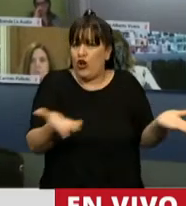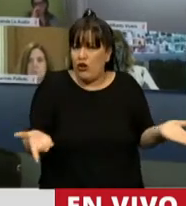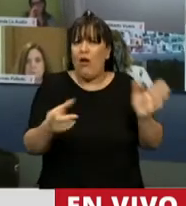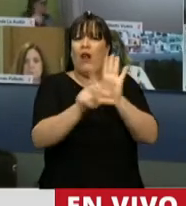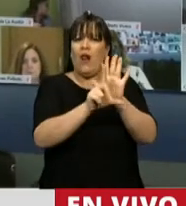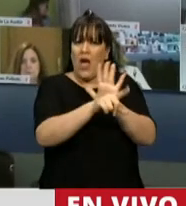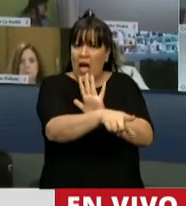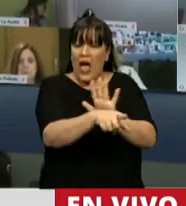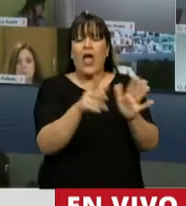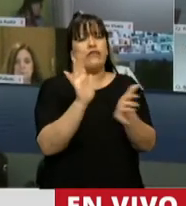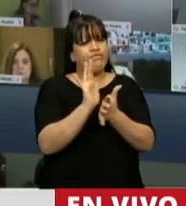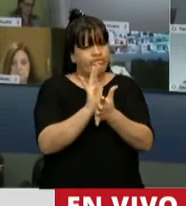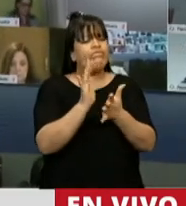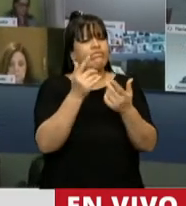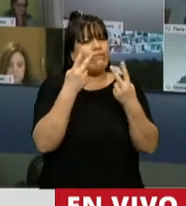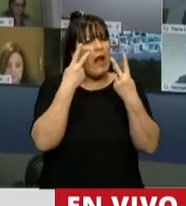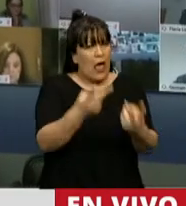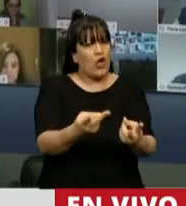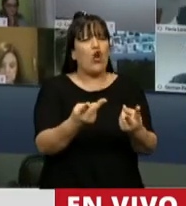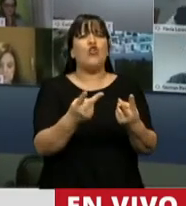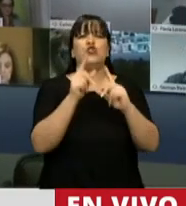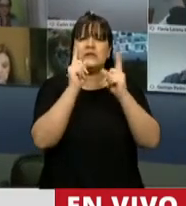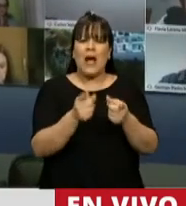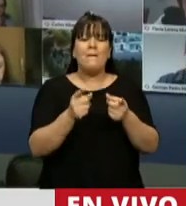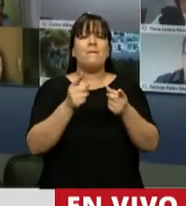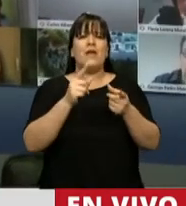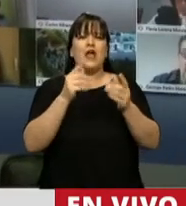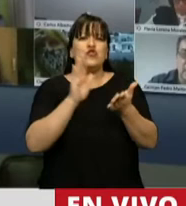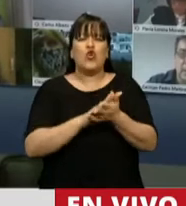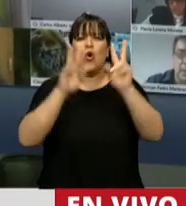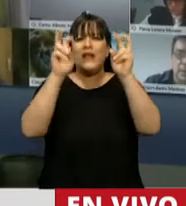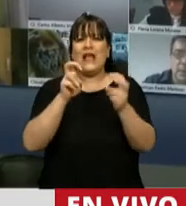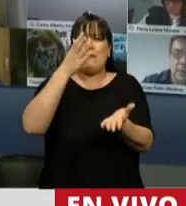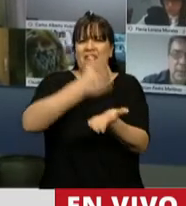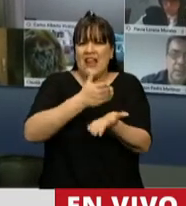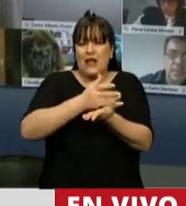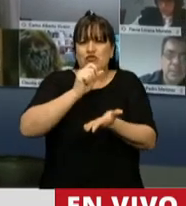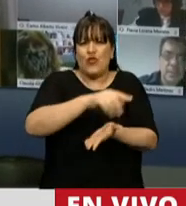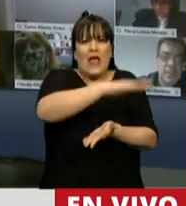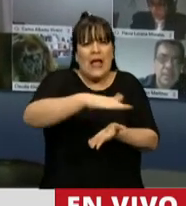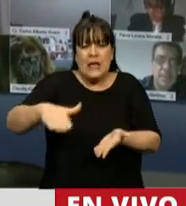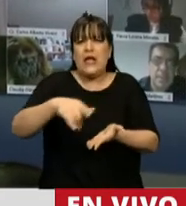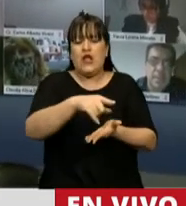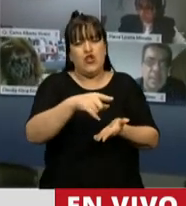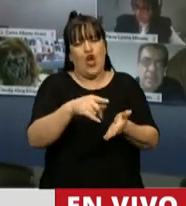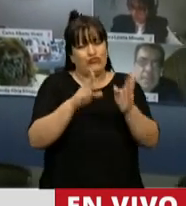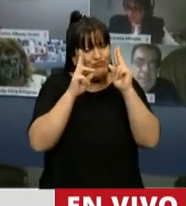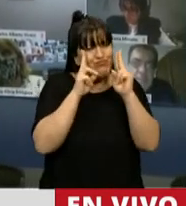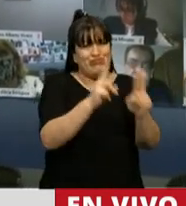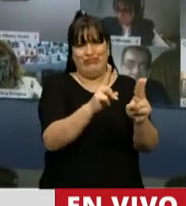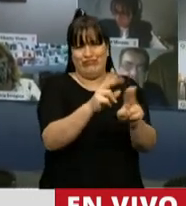una ley que reconoce y cambia el paradigma de los derechos del niño en nuestro país. Es por esta ley